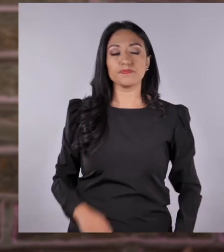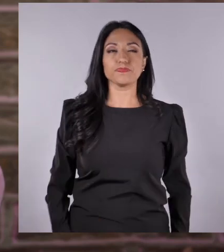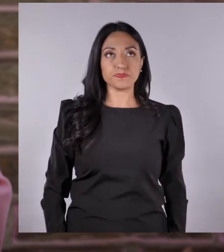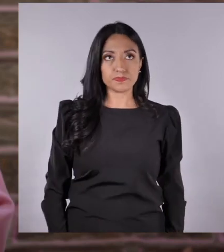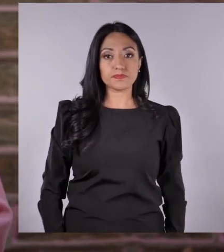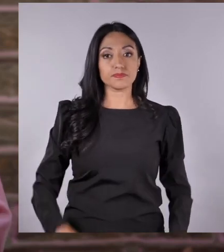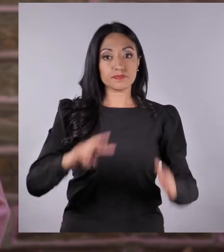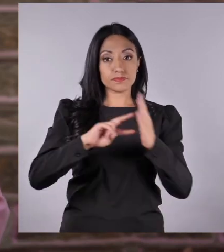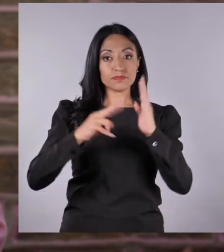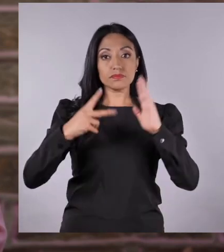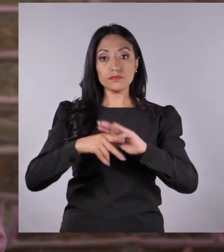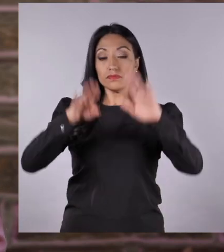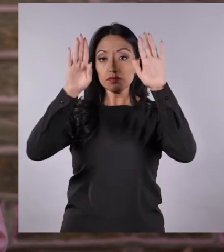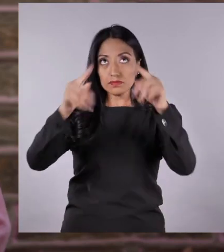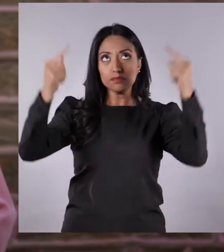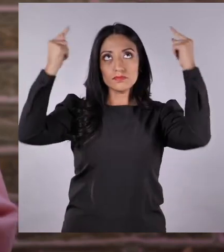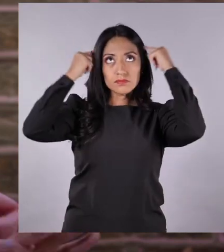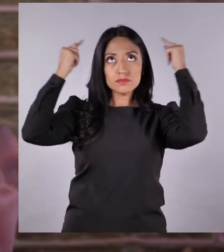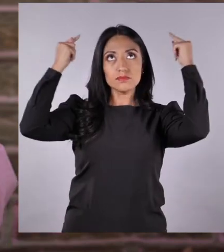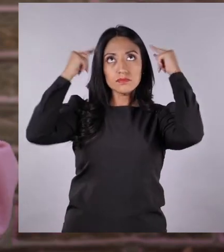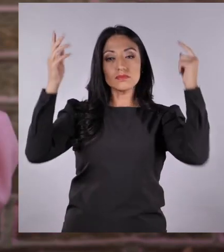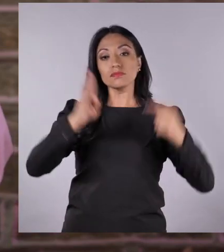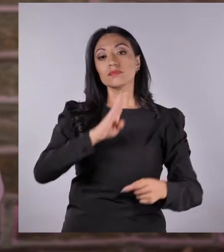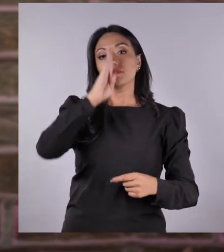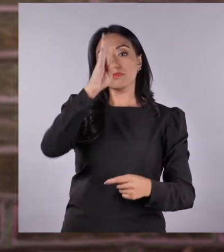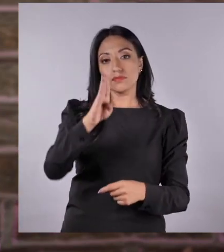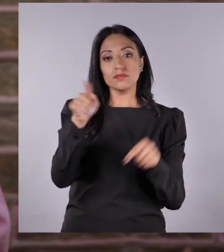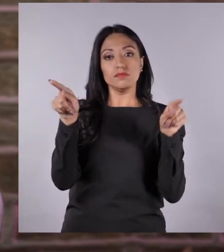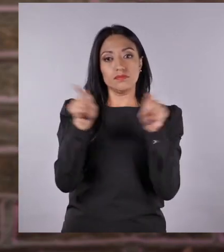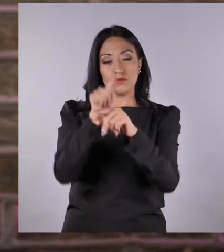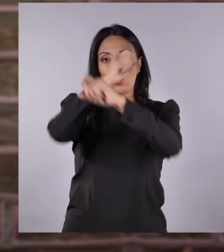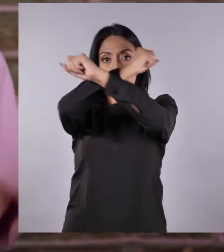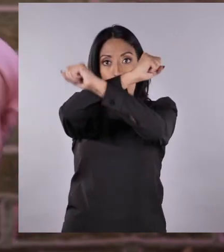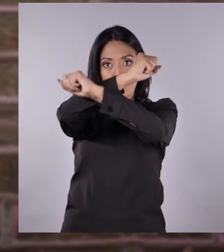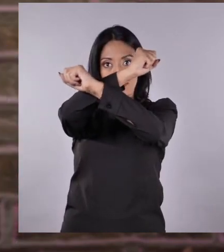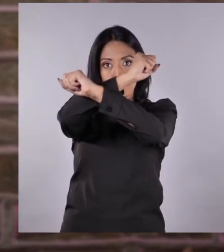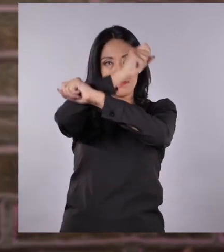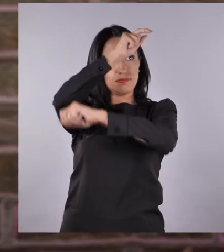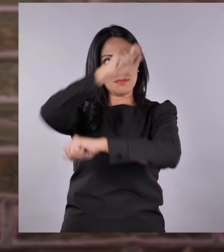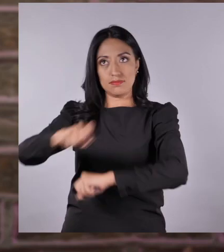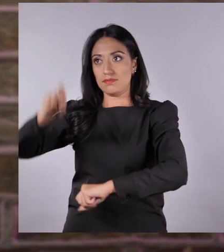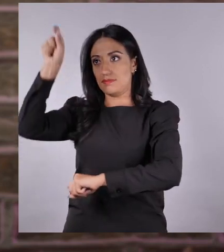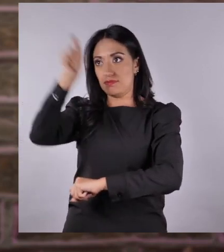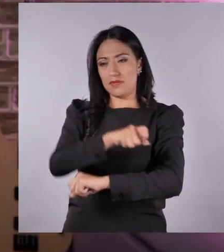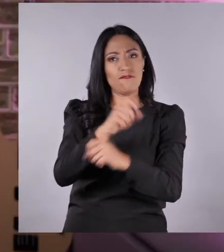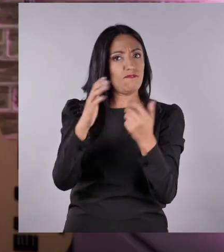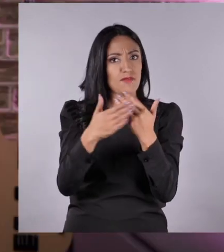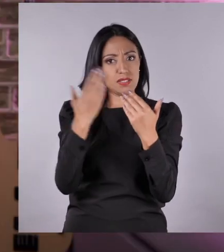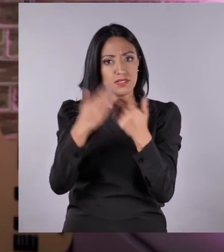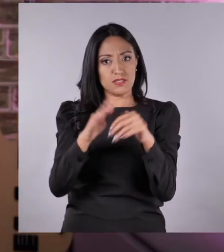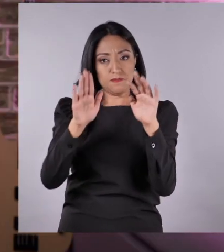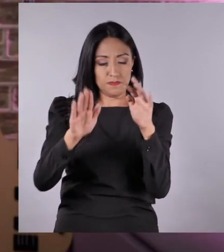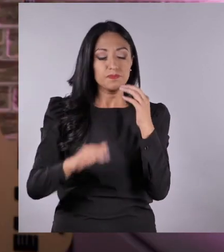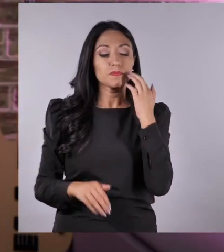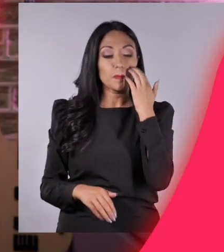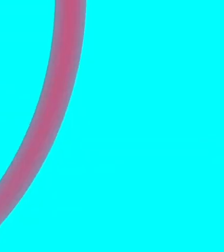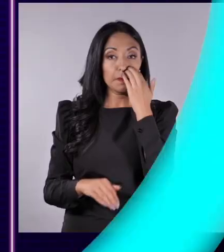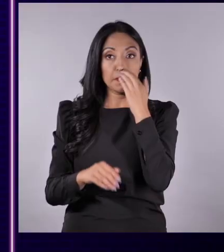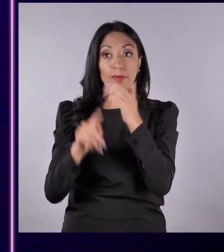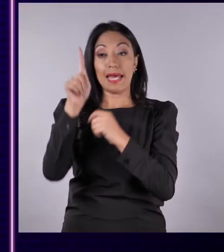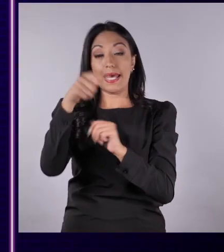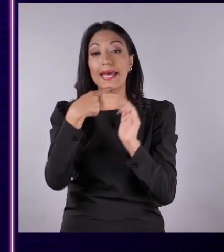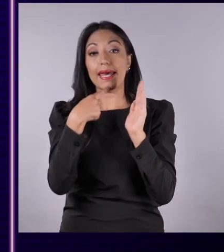A ver, la regla de tres siempre, siempre, siempre es como una X. Sí, es muy fácil.